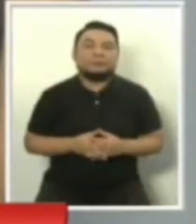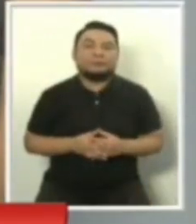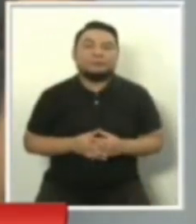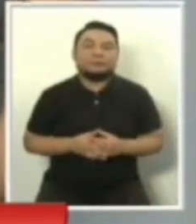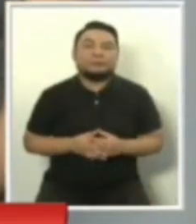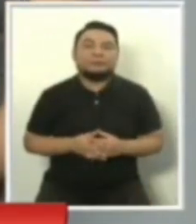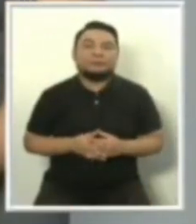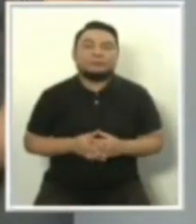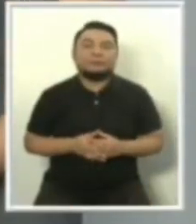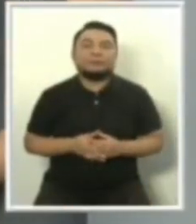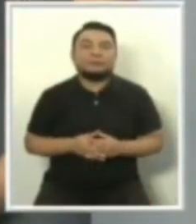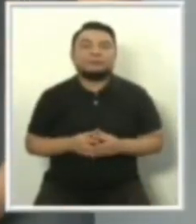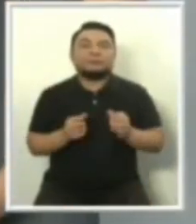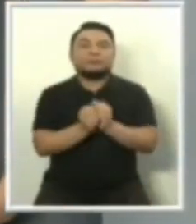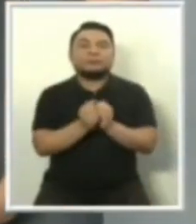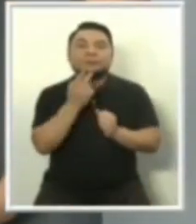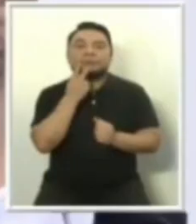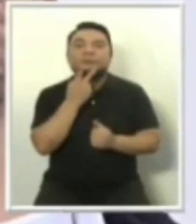Keiko Fujimori.